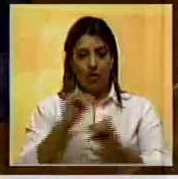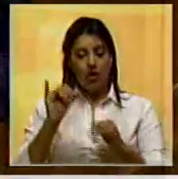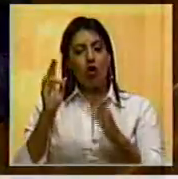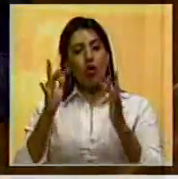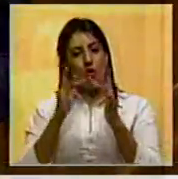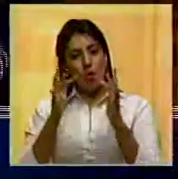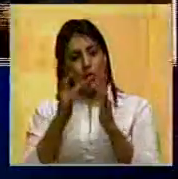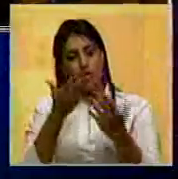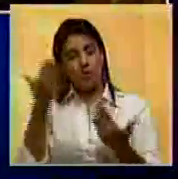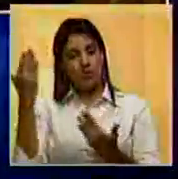devolvemos el pase al estudio las Gracias.